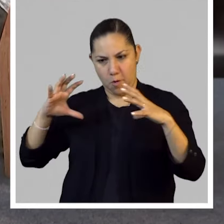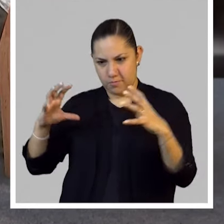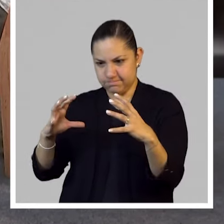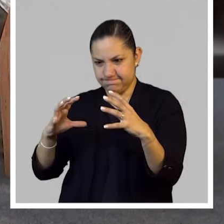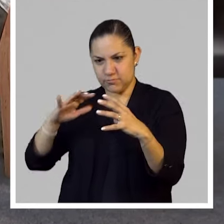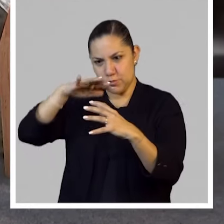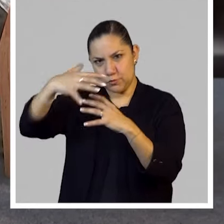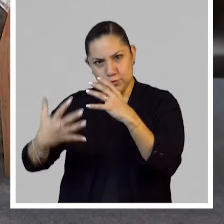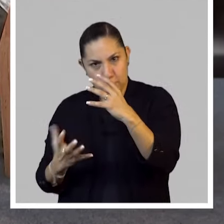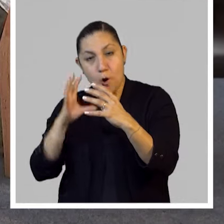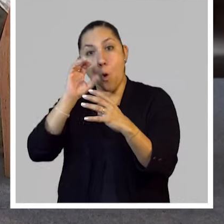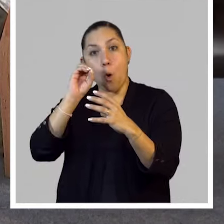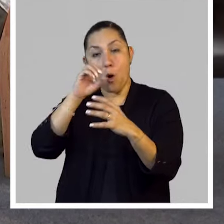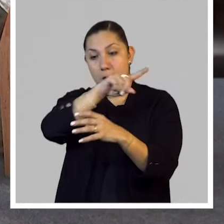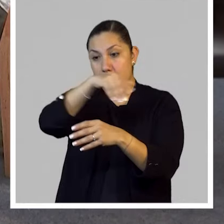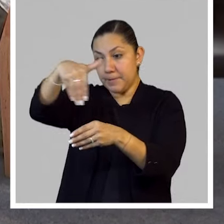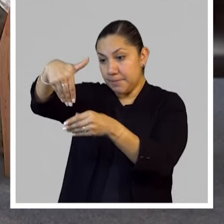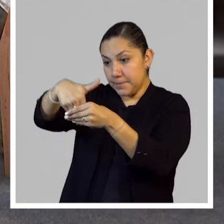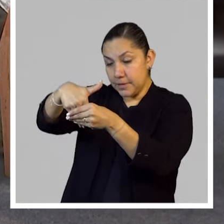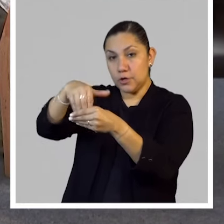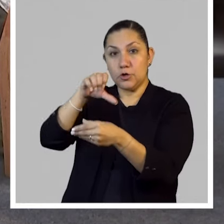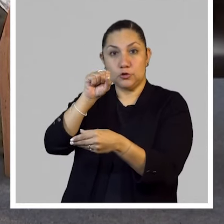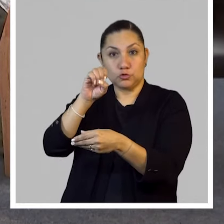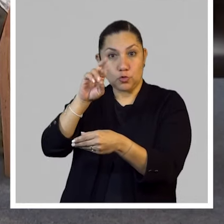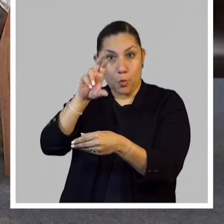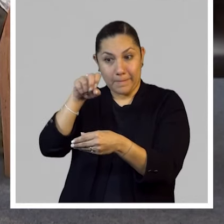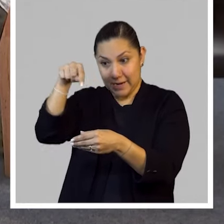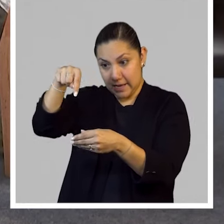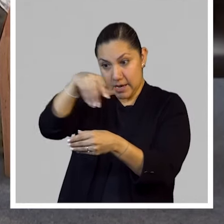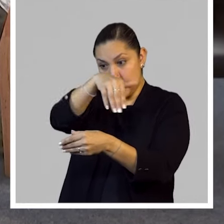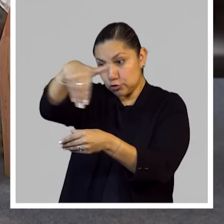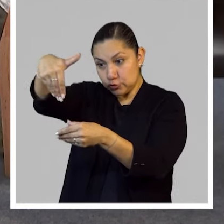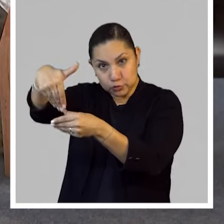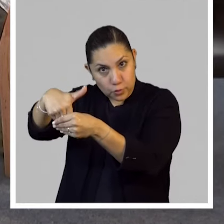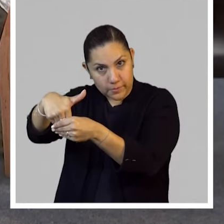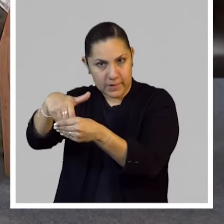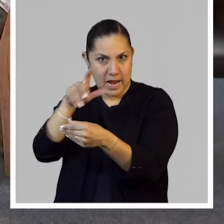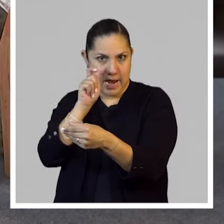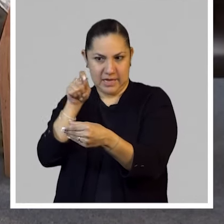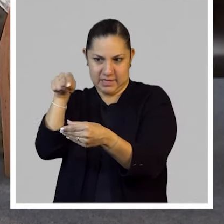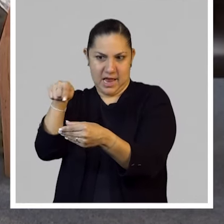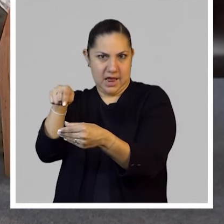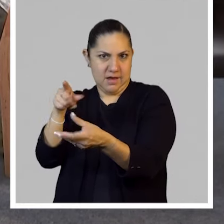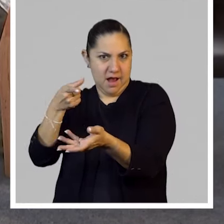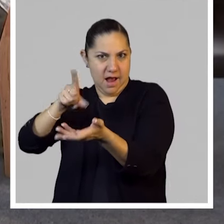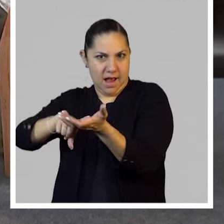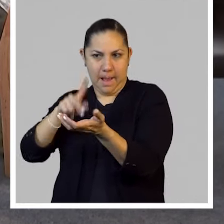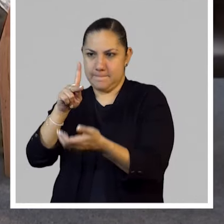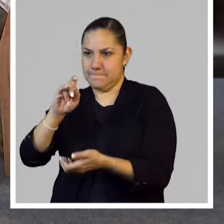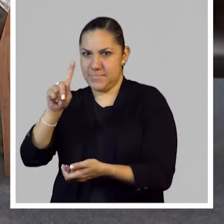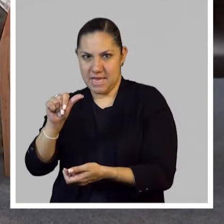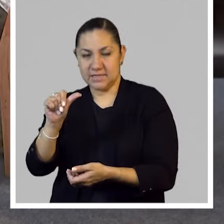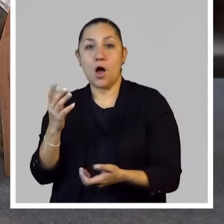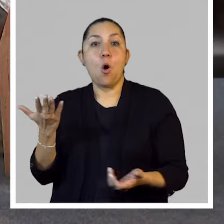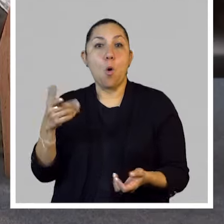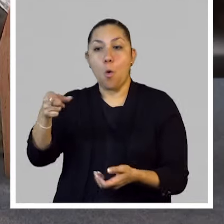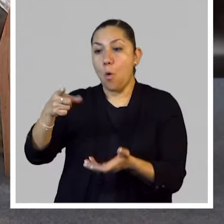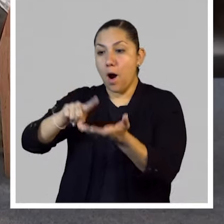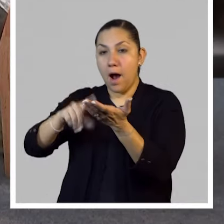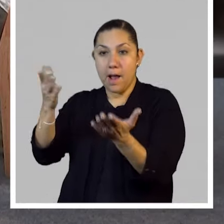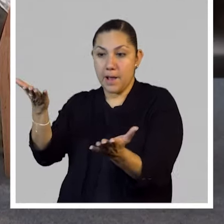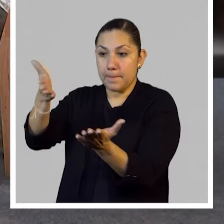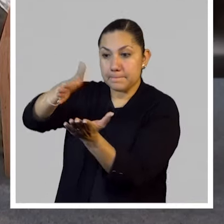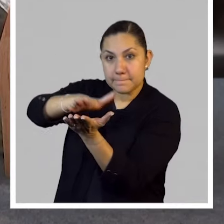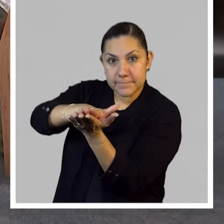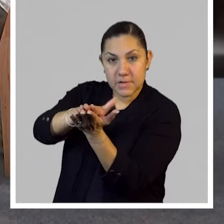la pieza, o el sobre es la pieza, o los matasellos, ¿no? Y luego también, pues, esta idea de, ese es el soporte de la pieza.